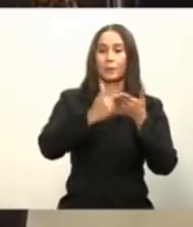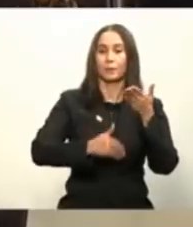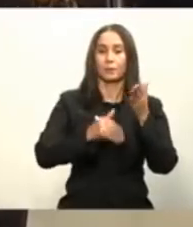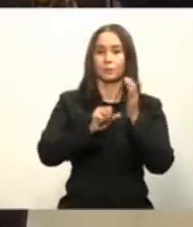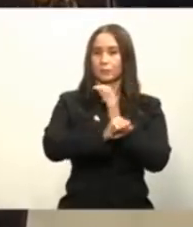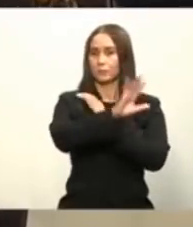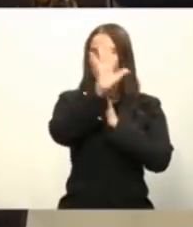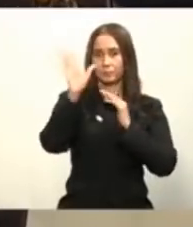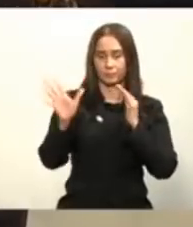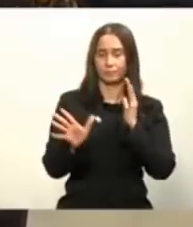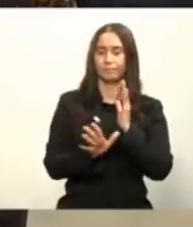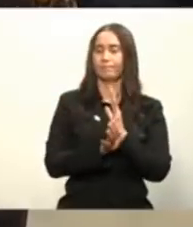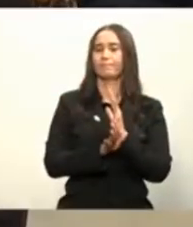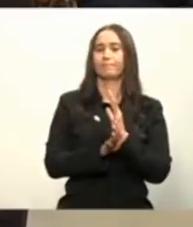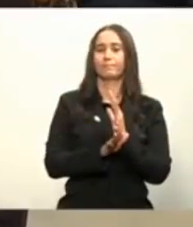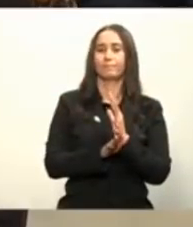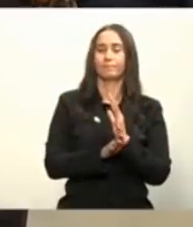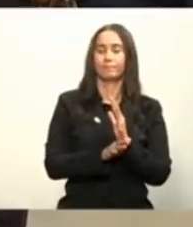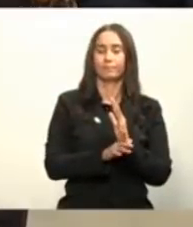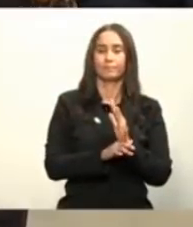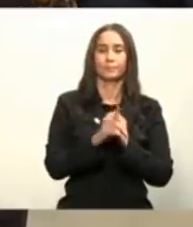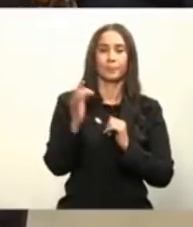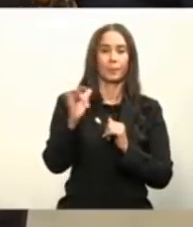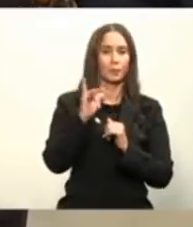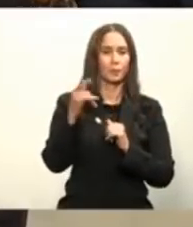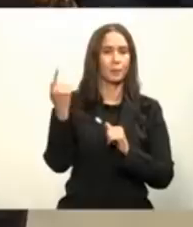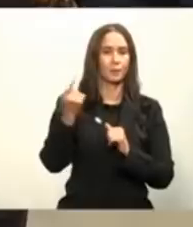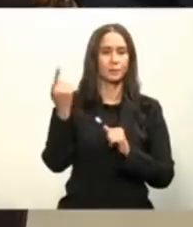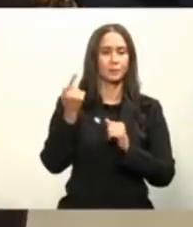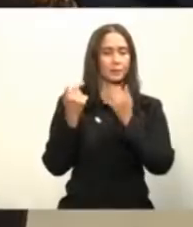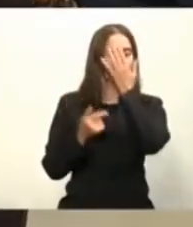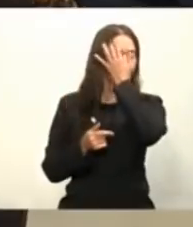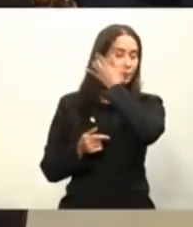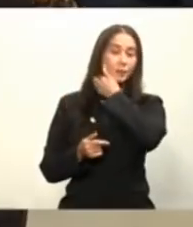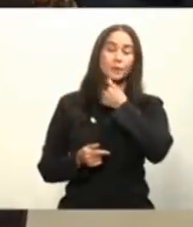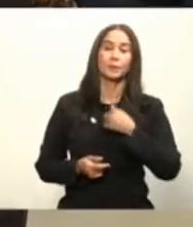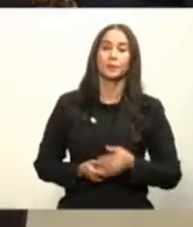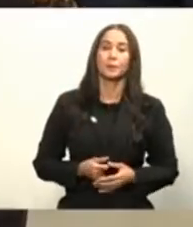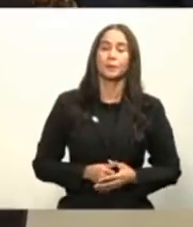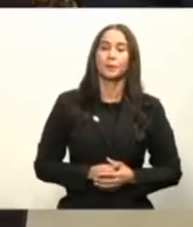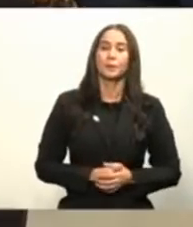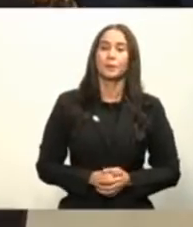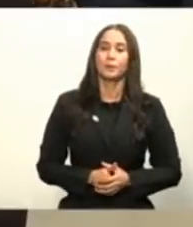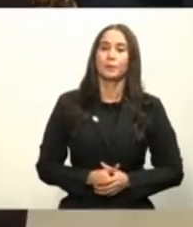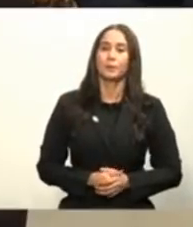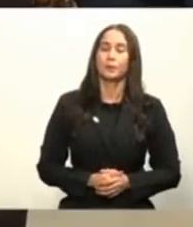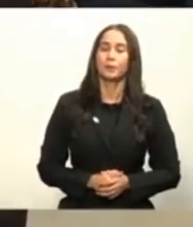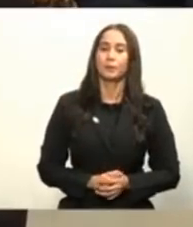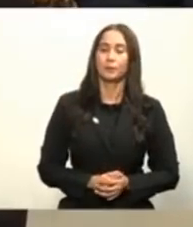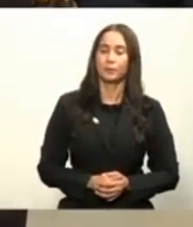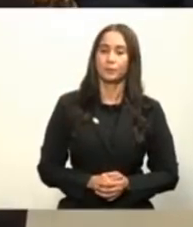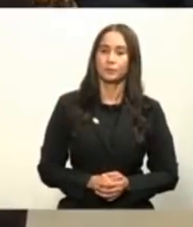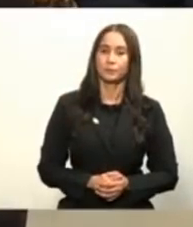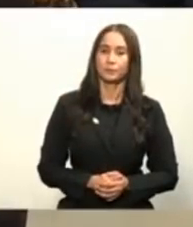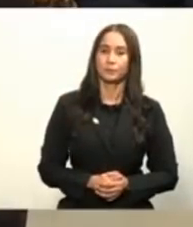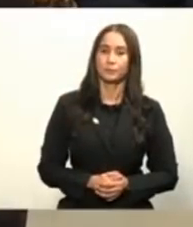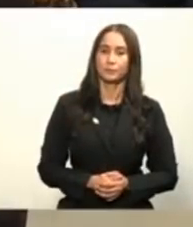transparencia que nosotros hemos implementado en el gobierno imagínense que estamos